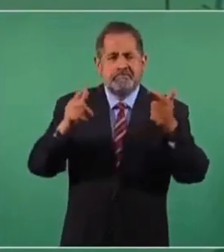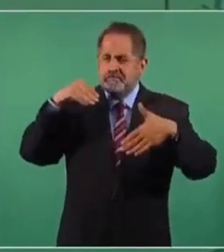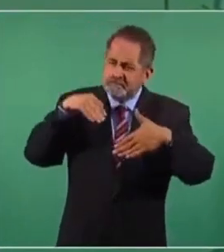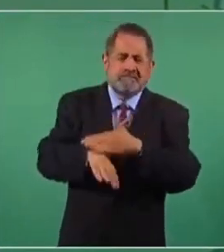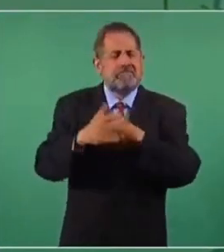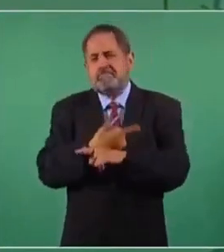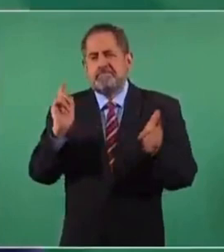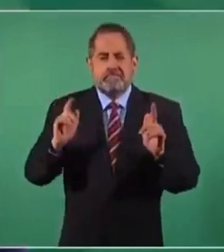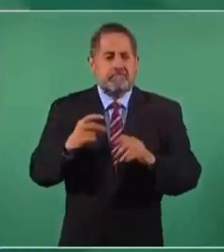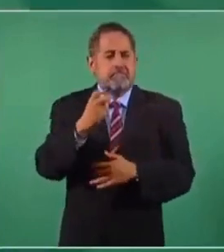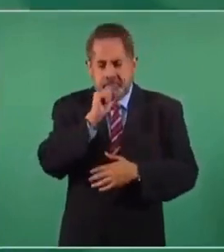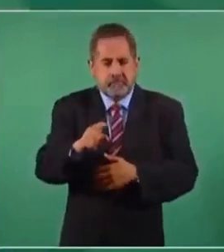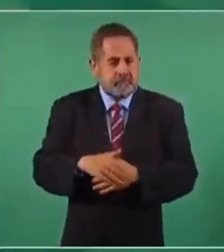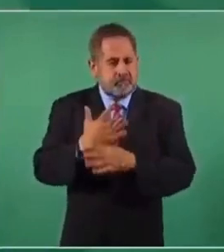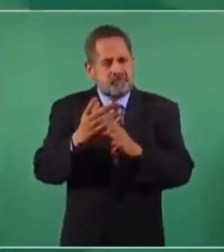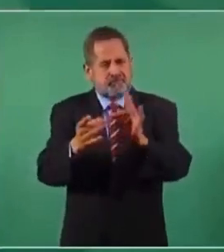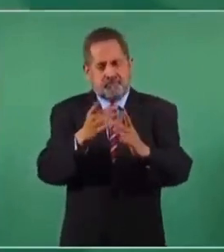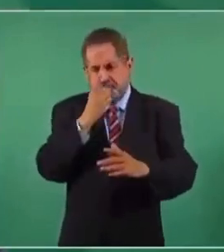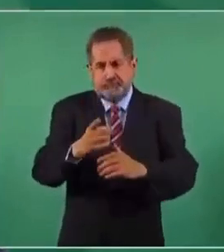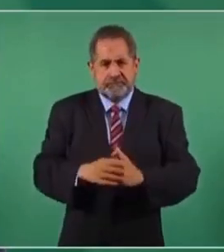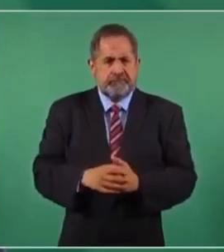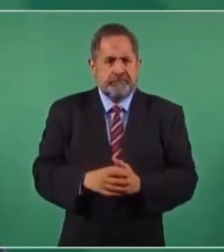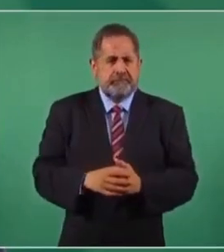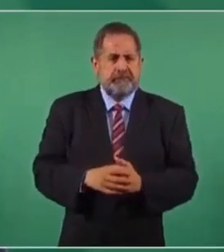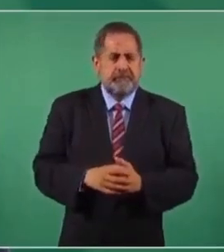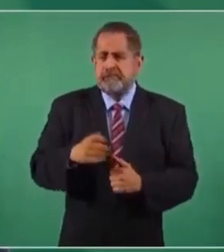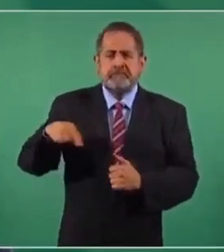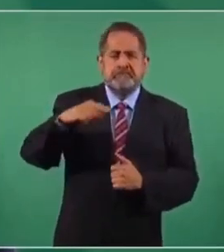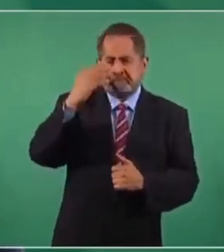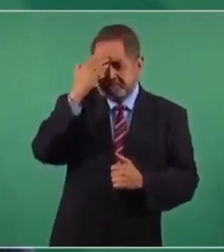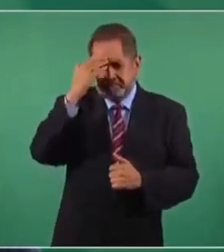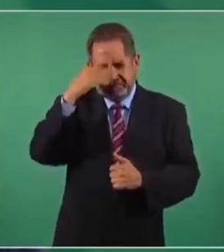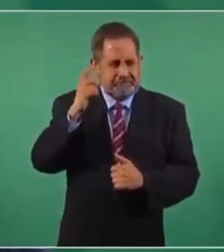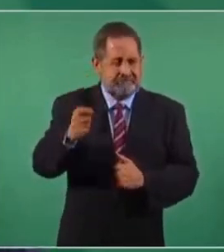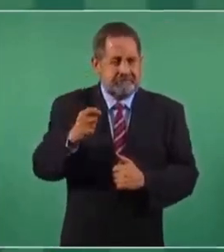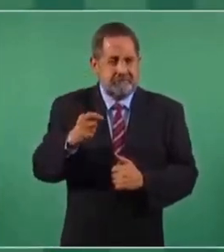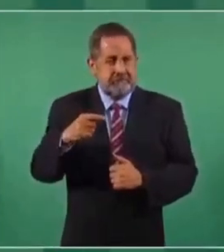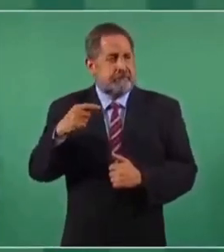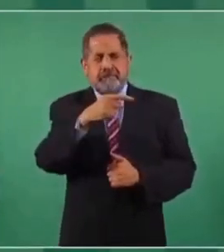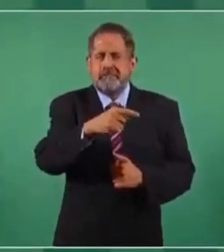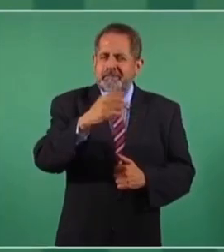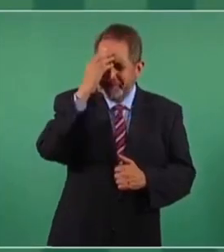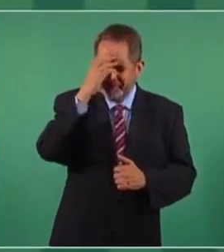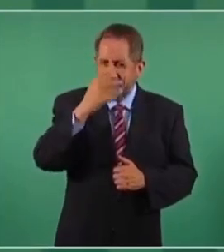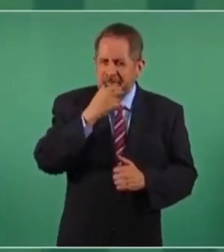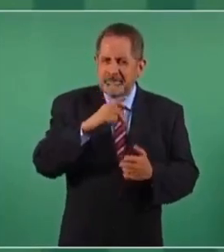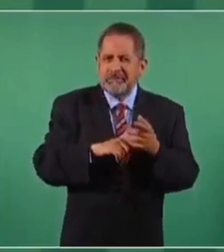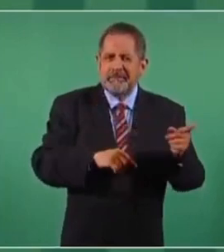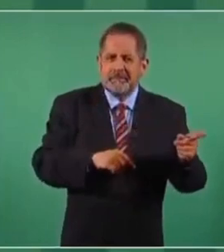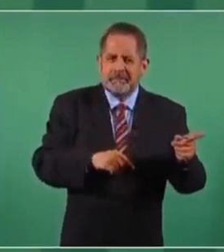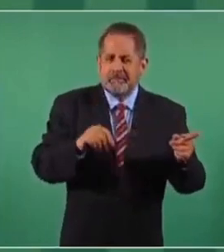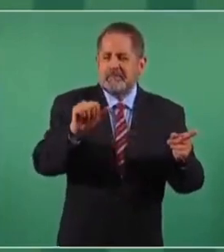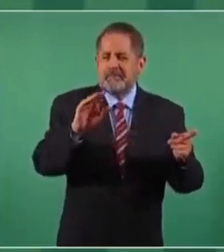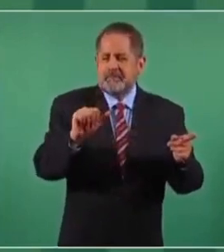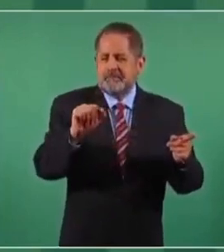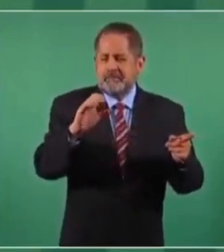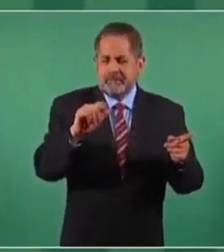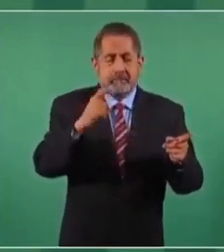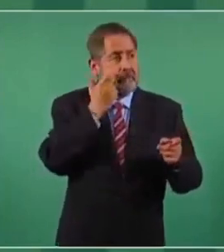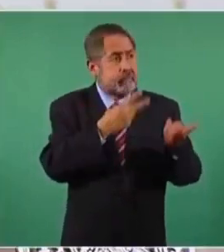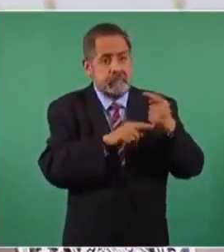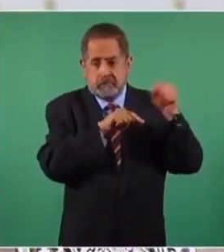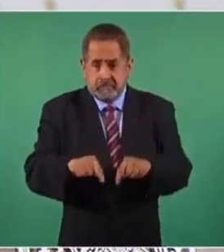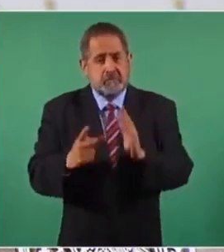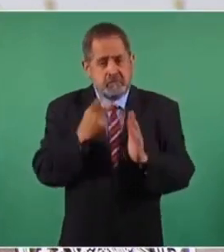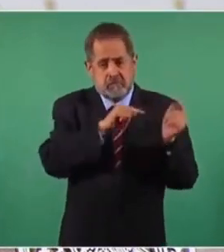país libre. Eso también lo digo para que si el señor de Vox, Abascal, quiere